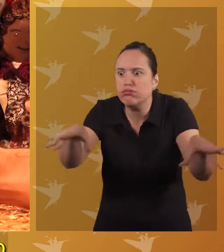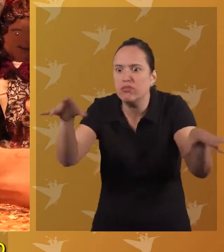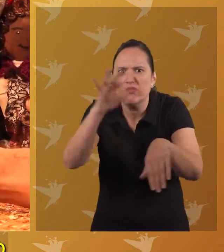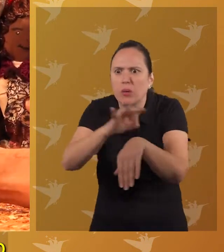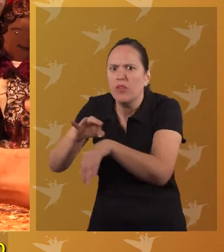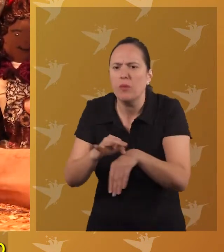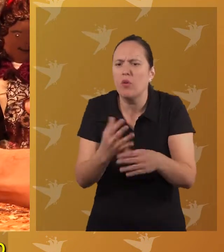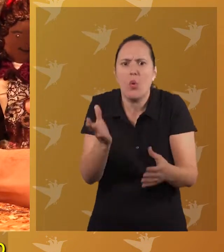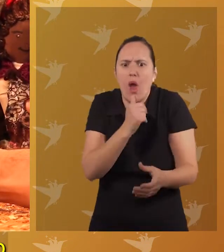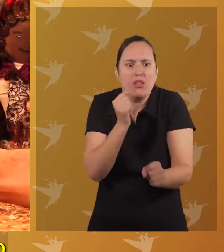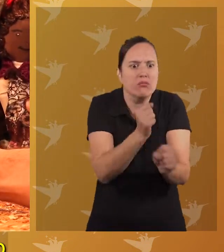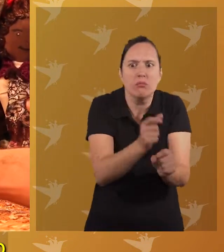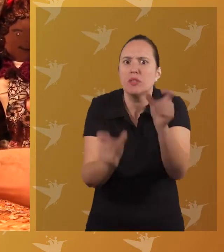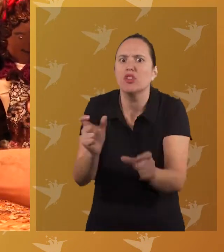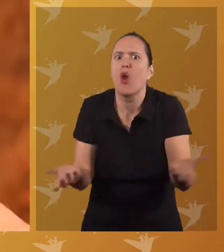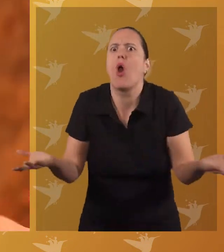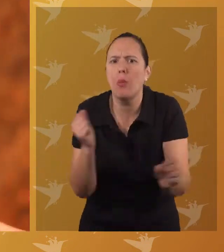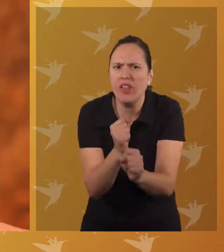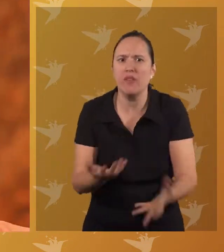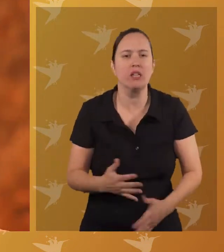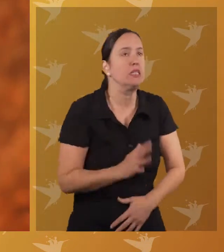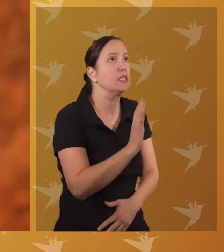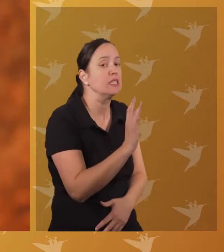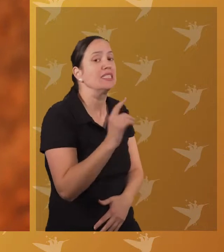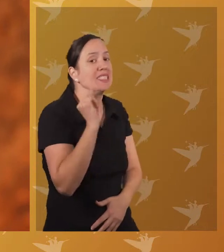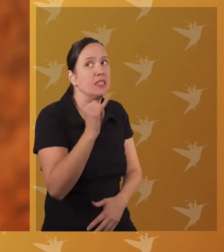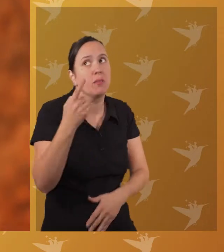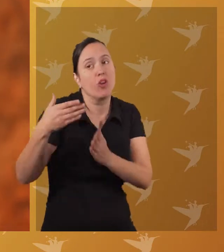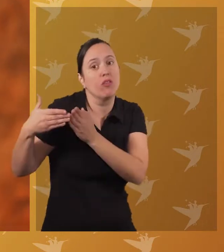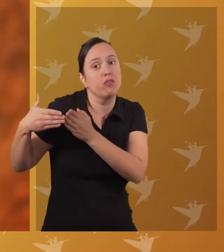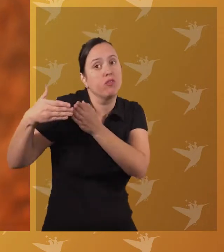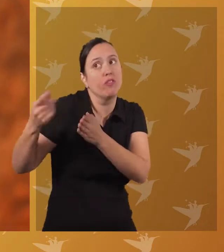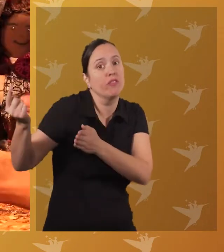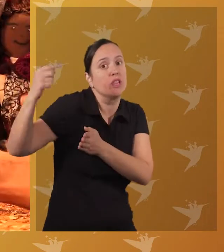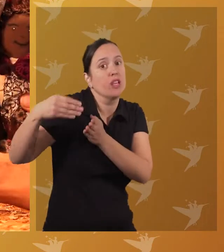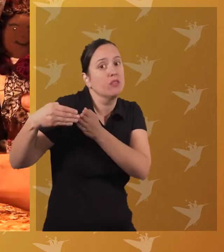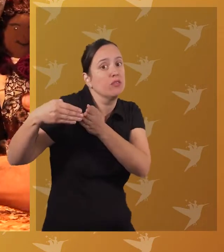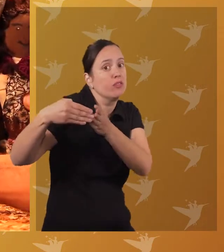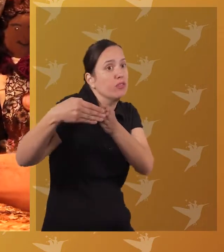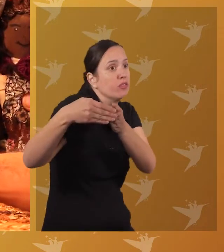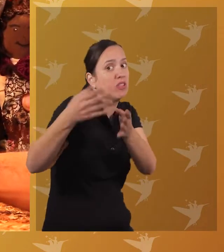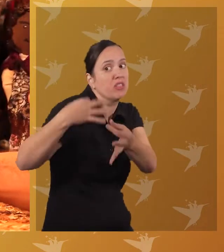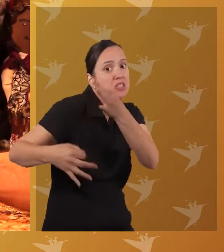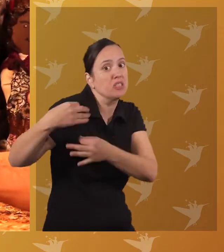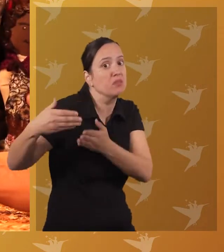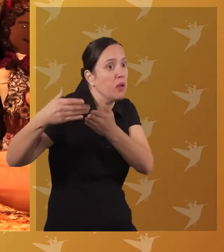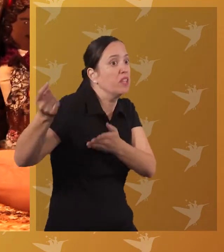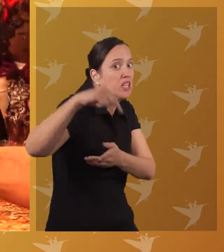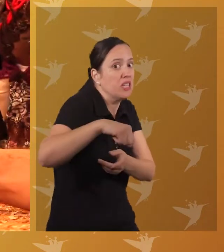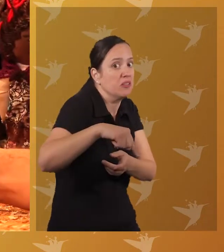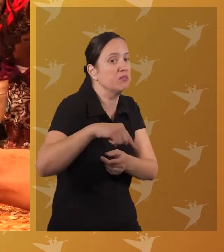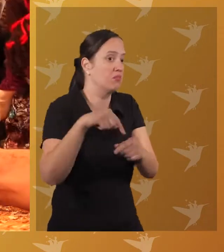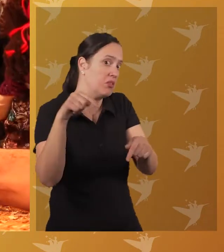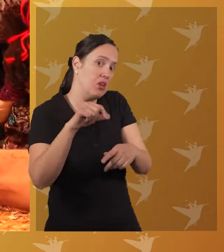nos está dejando sin trabajadores. Pues, señor, tendremos que pedir nuevos esclavos desde Arica. Dicen que llegó un barco lleno de hombres